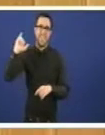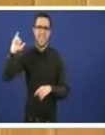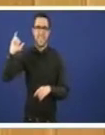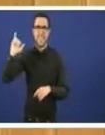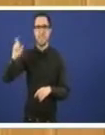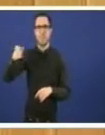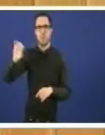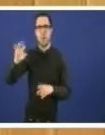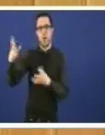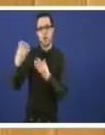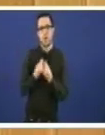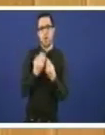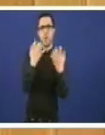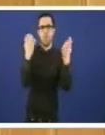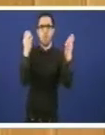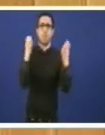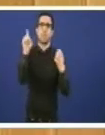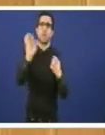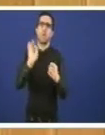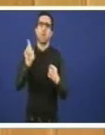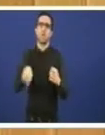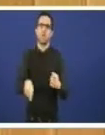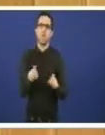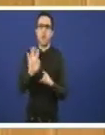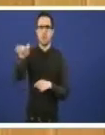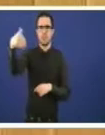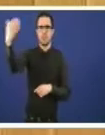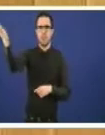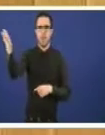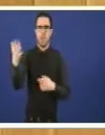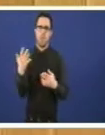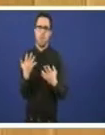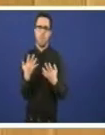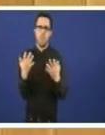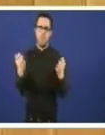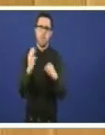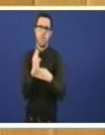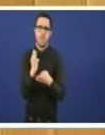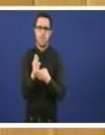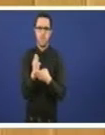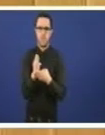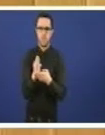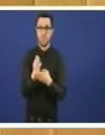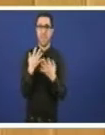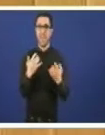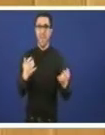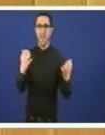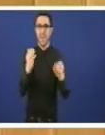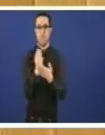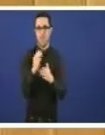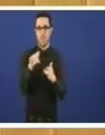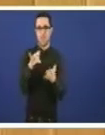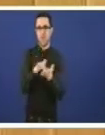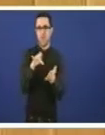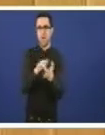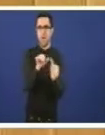acompañan ou nos siguen desde o exterior do Parlamento. O longo dos últimos plenos nos que se debateron distintas